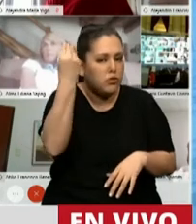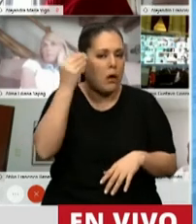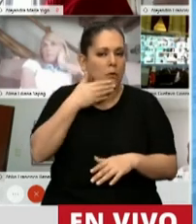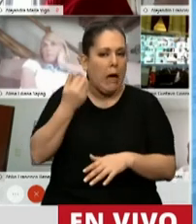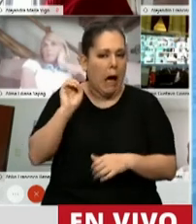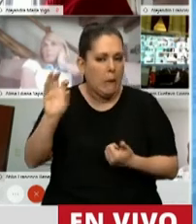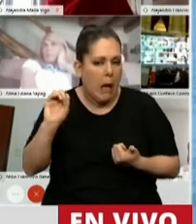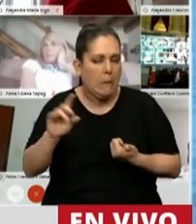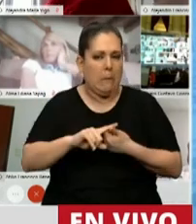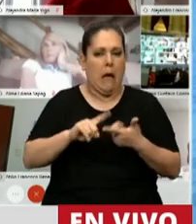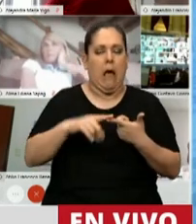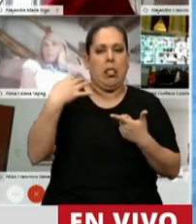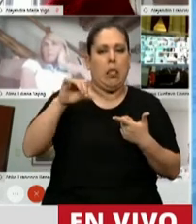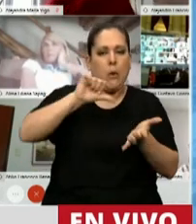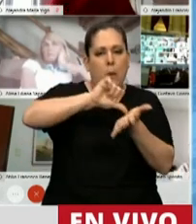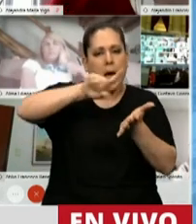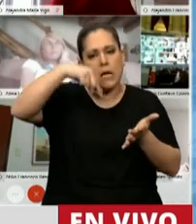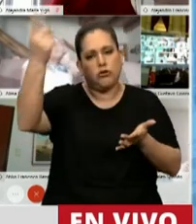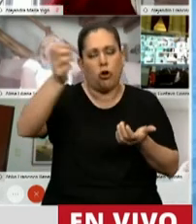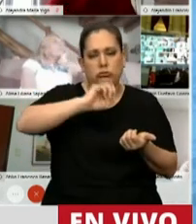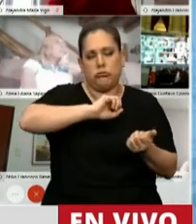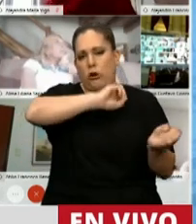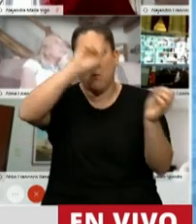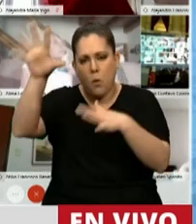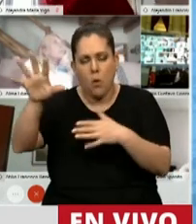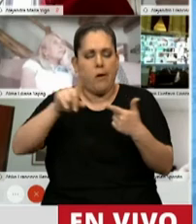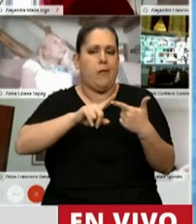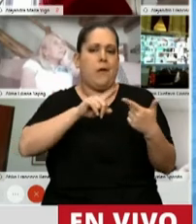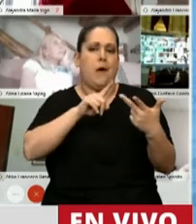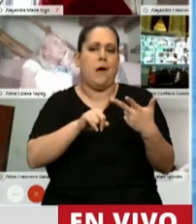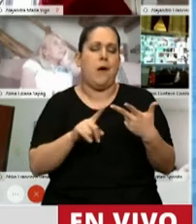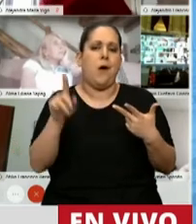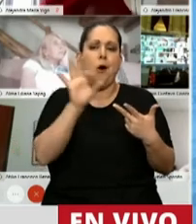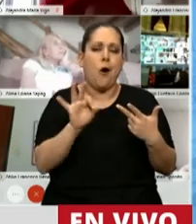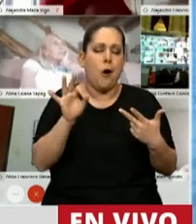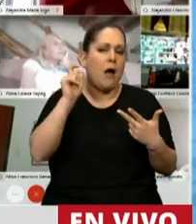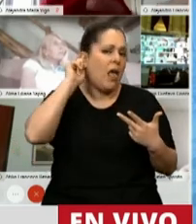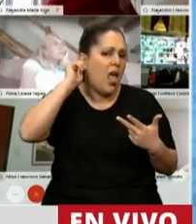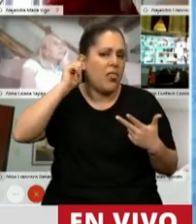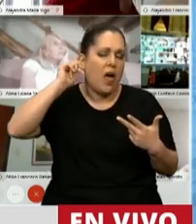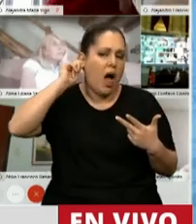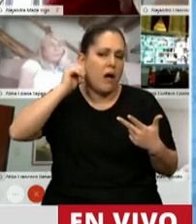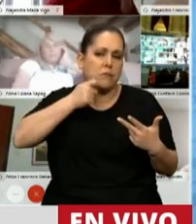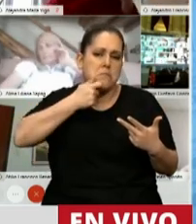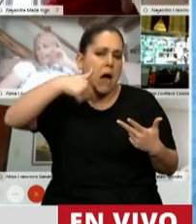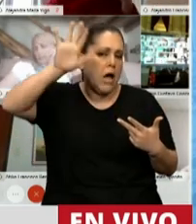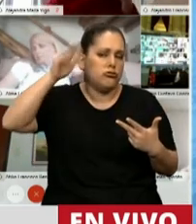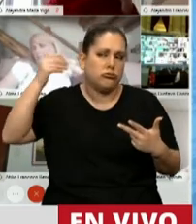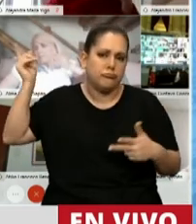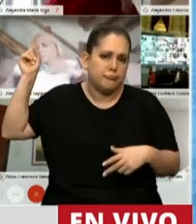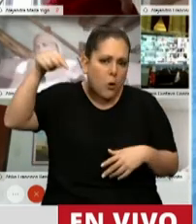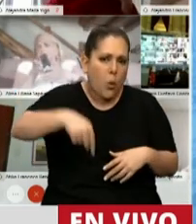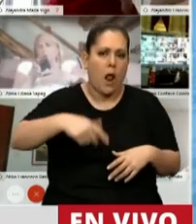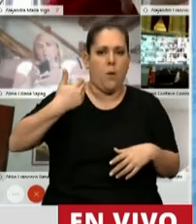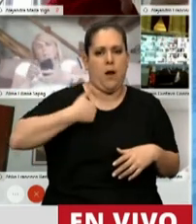exilado volvía al país ya con sus años encima y con su